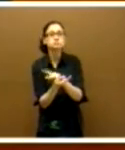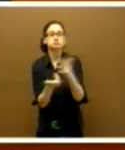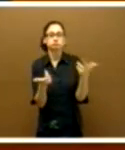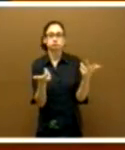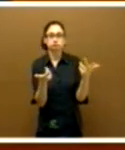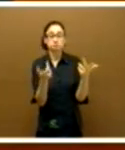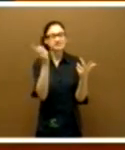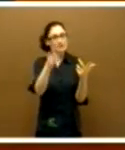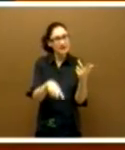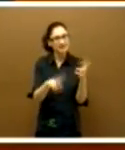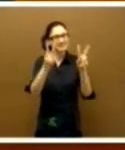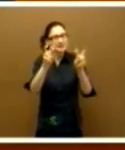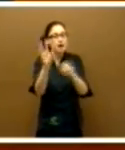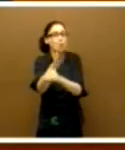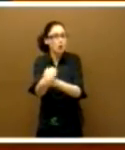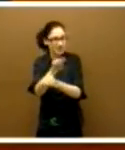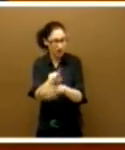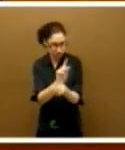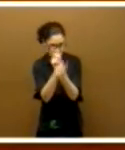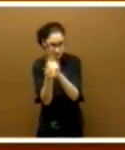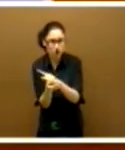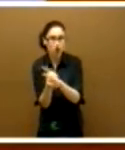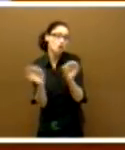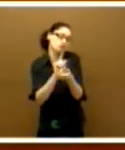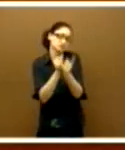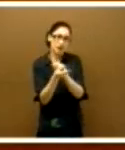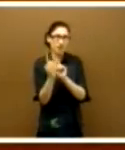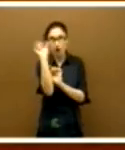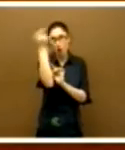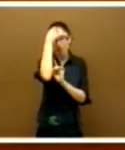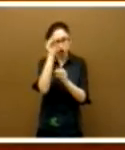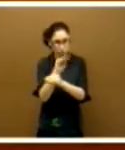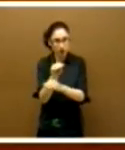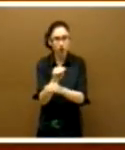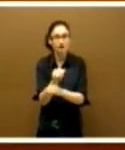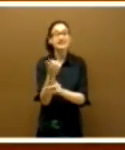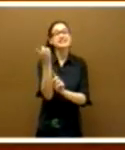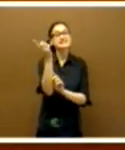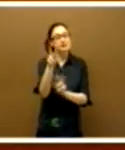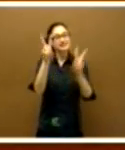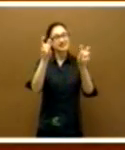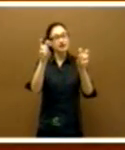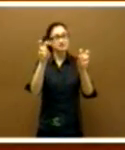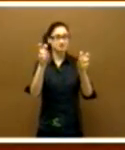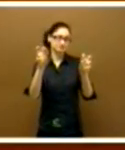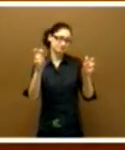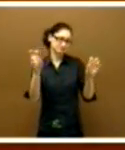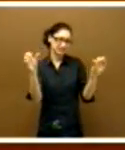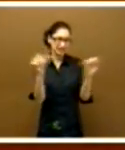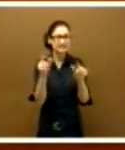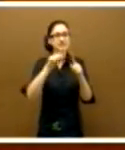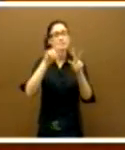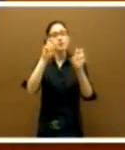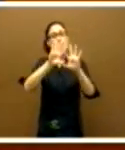crisis en los cuidados o cambio del concepto de cuidado y crisis o cambios profundos en el mundo